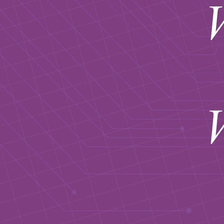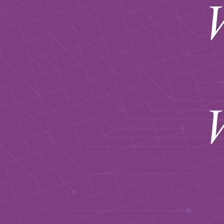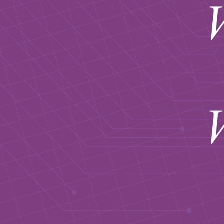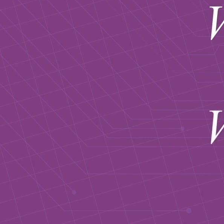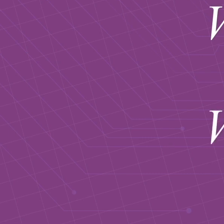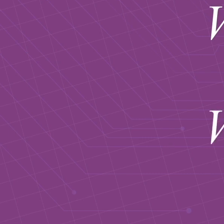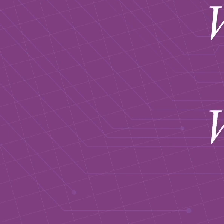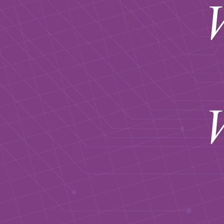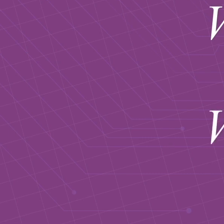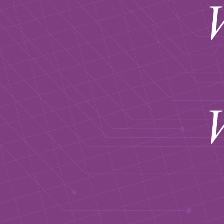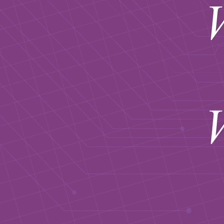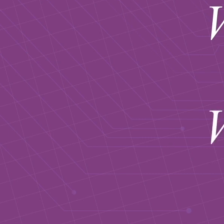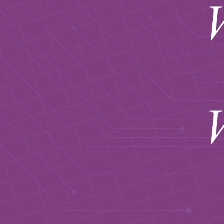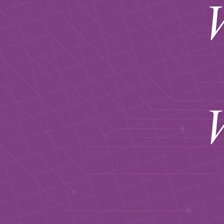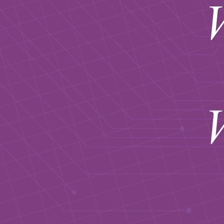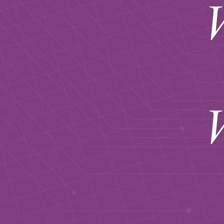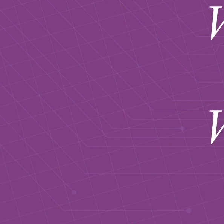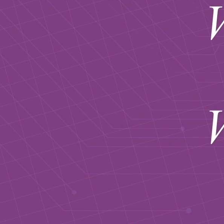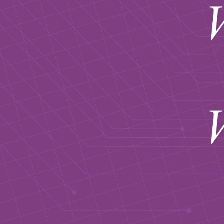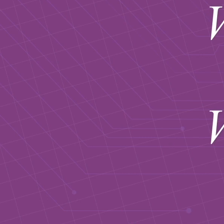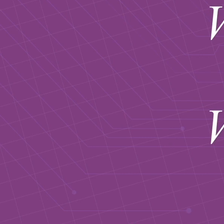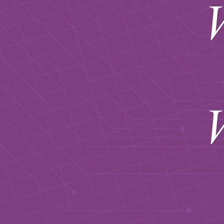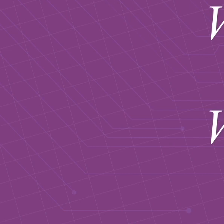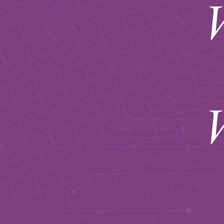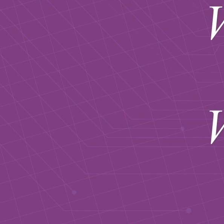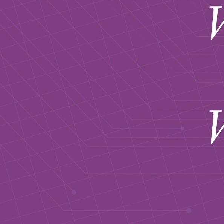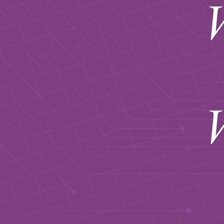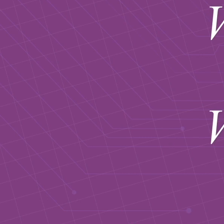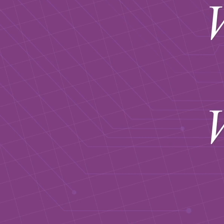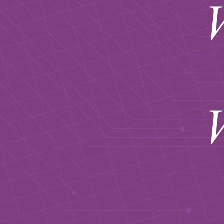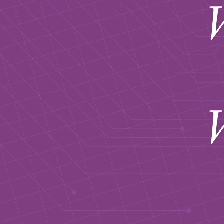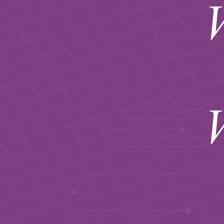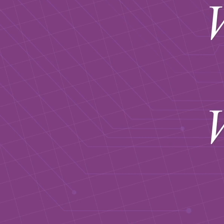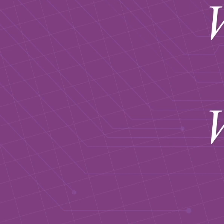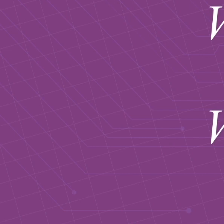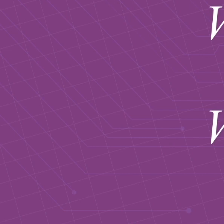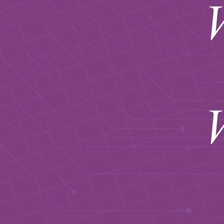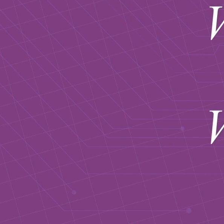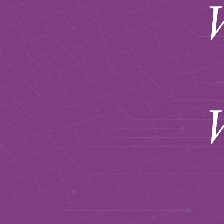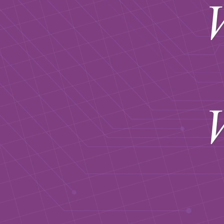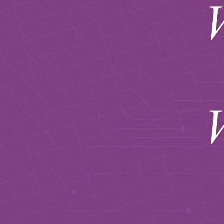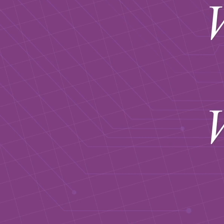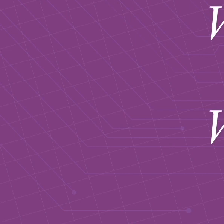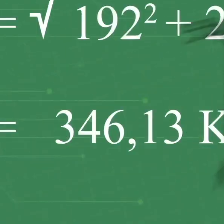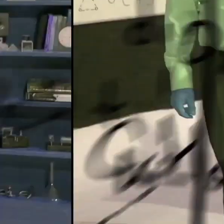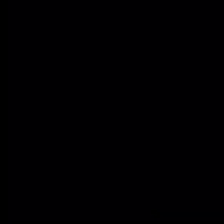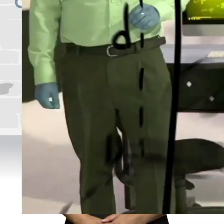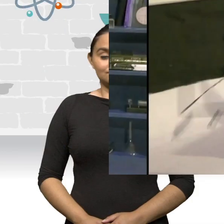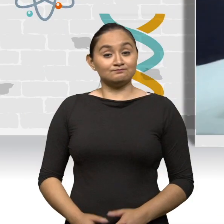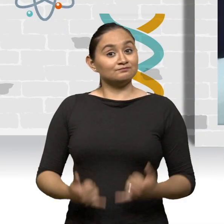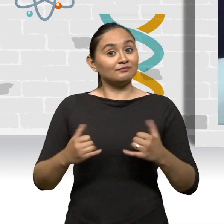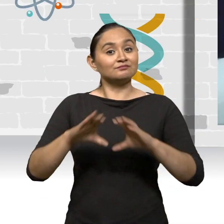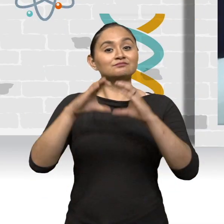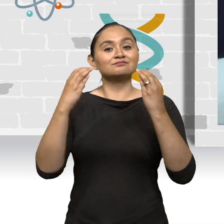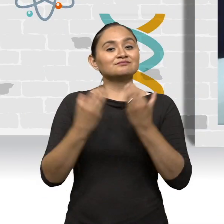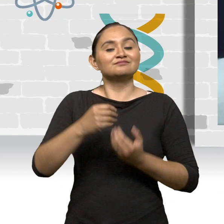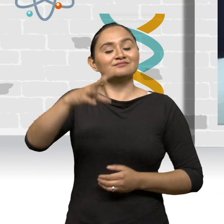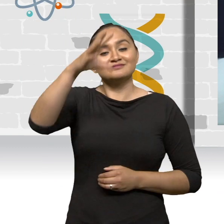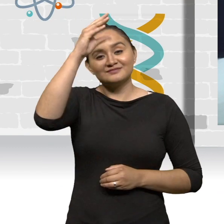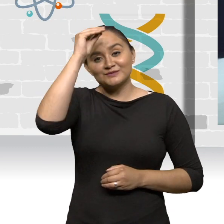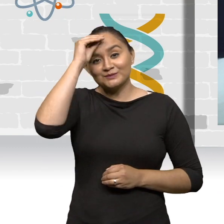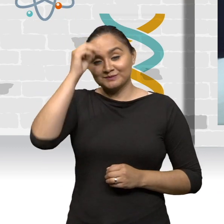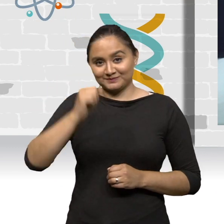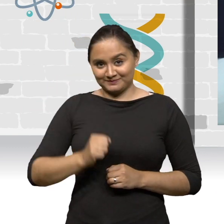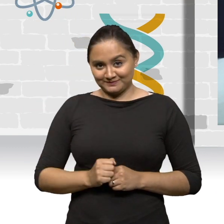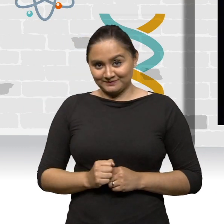velocidad media es igual a 346,13 kilómetros sobre horas. En la clase de hoy